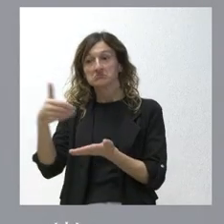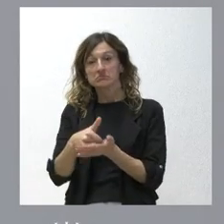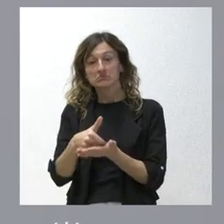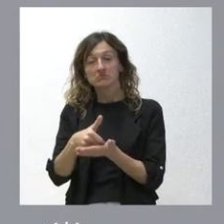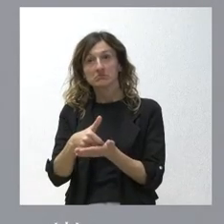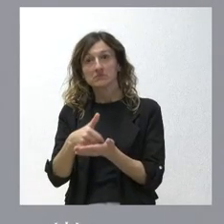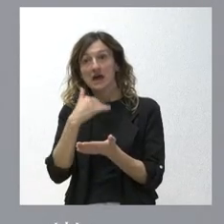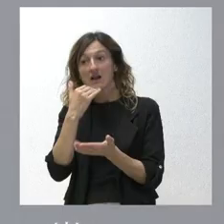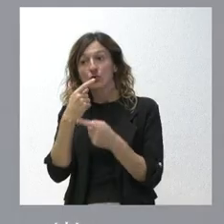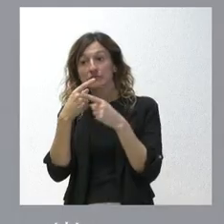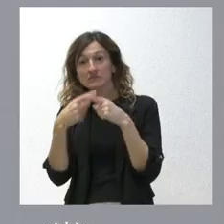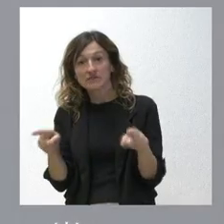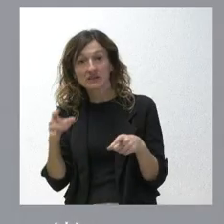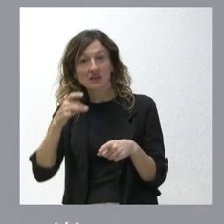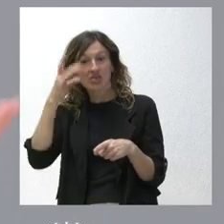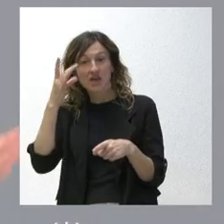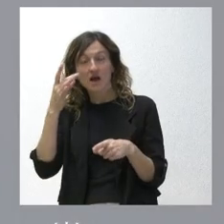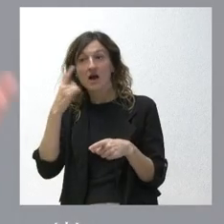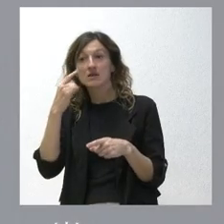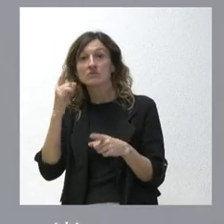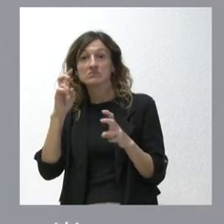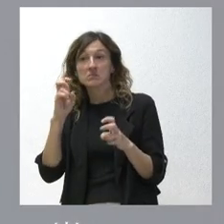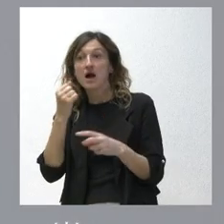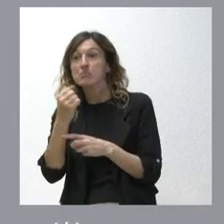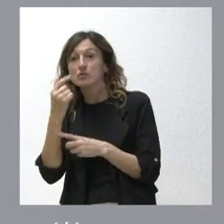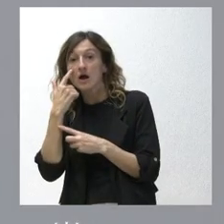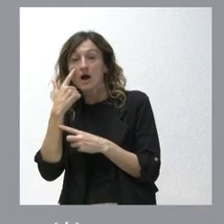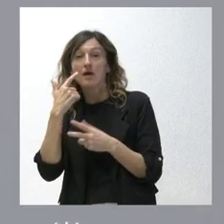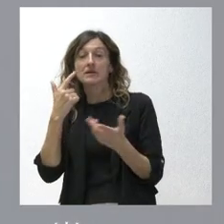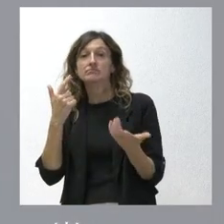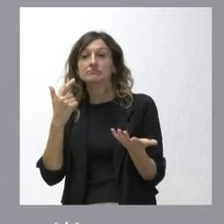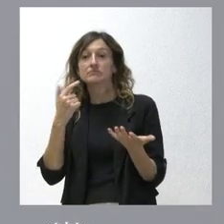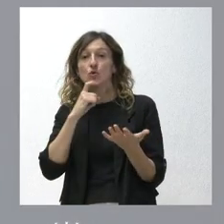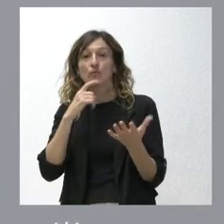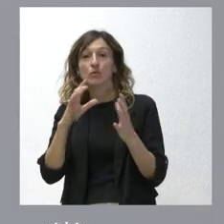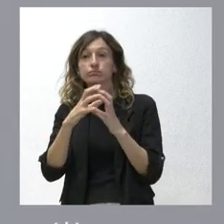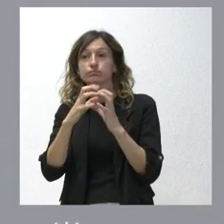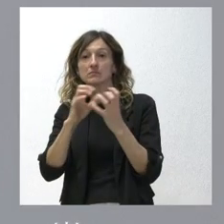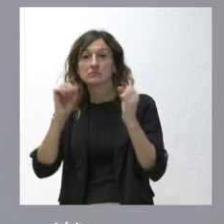distinto y que también suma apoyos pues vamos a ver cómo lo podemos abordar entre todos